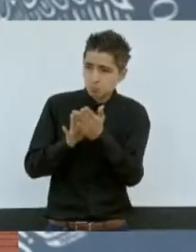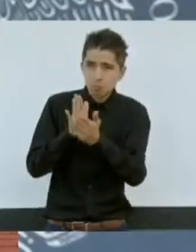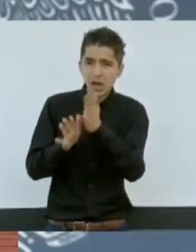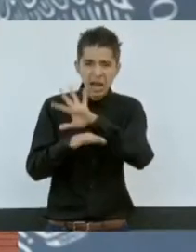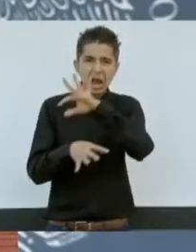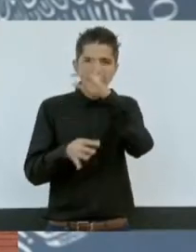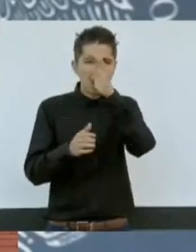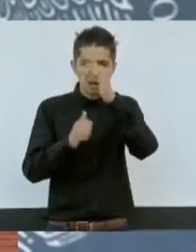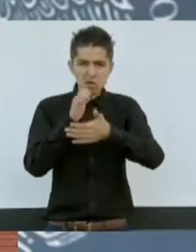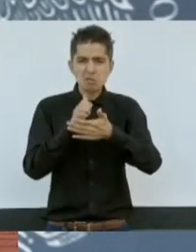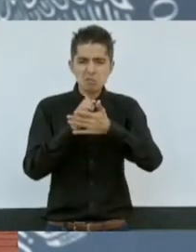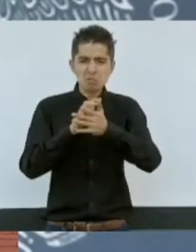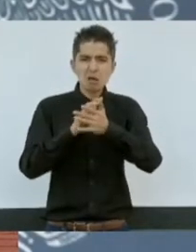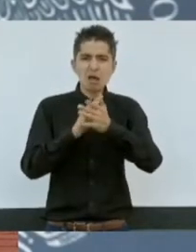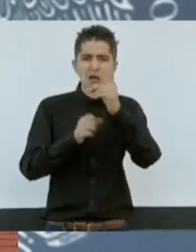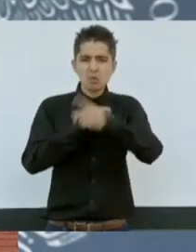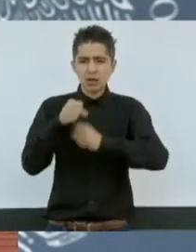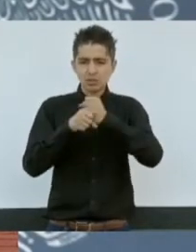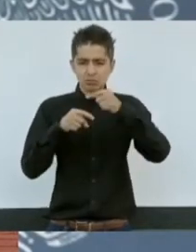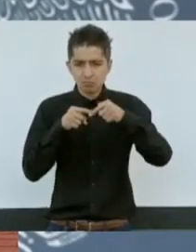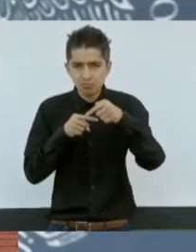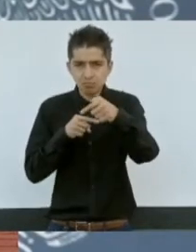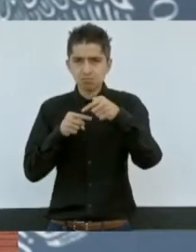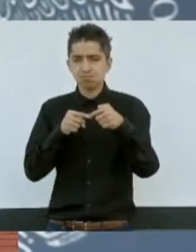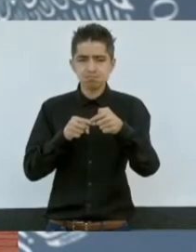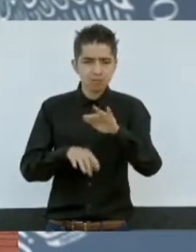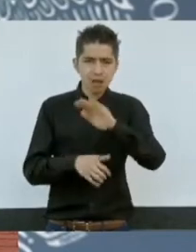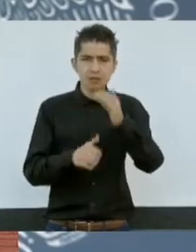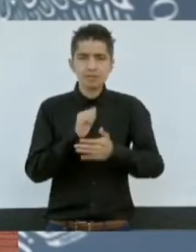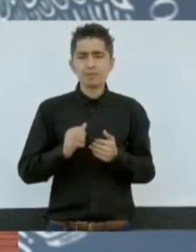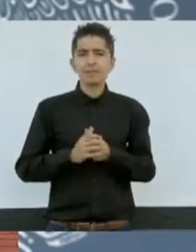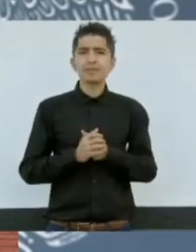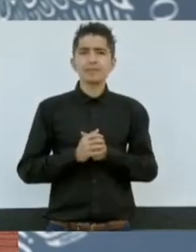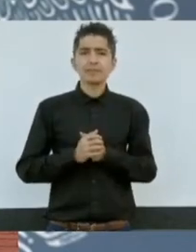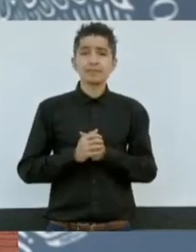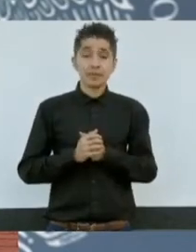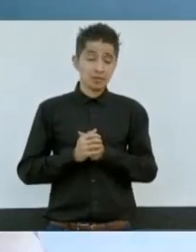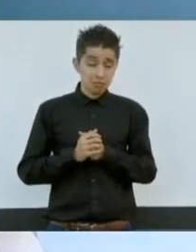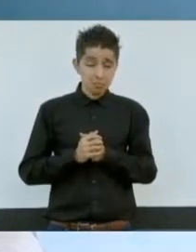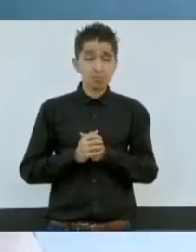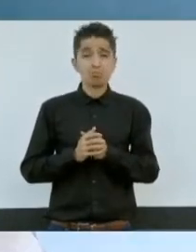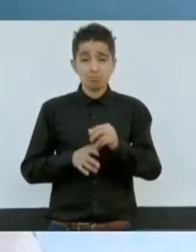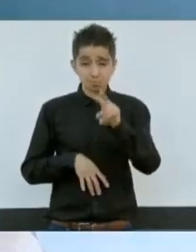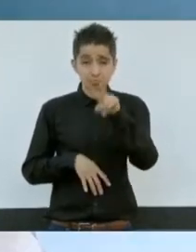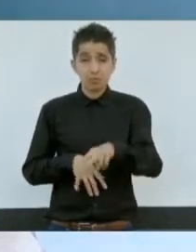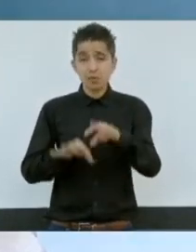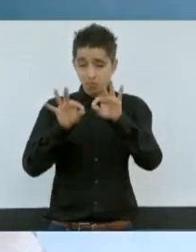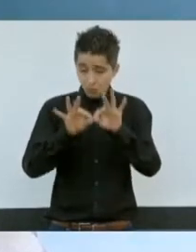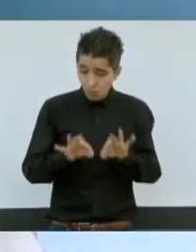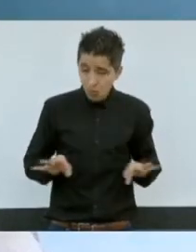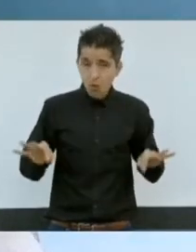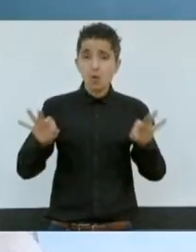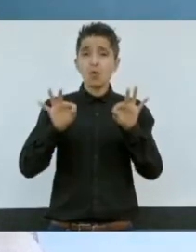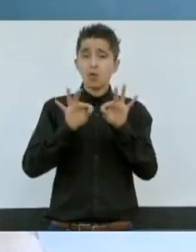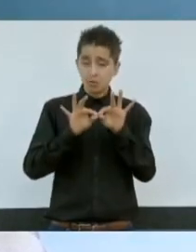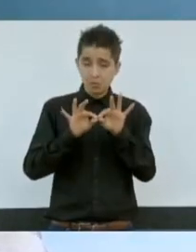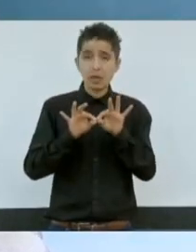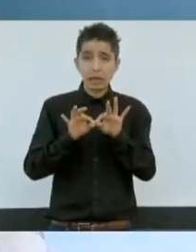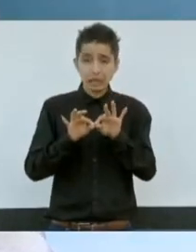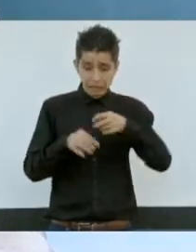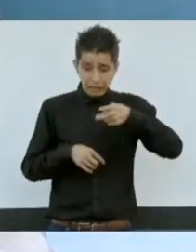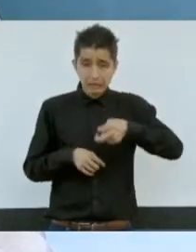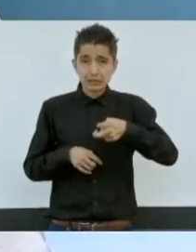concluir este año. Esto es muy importante, el contar con